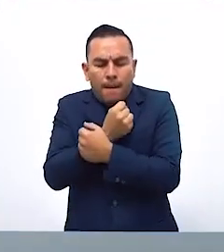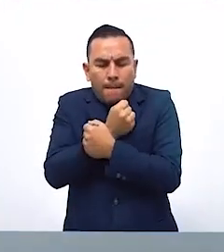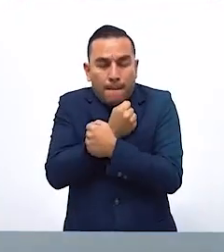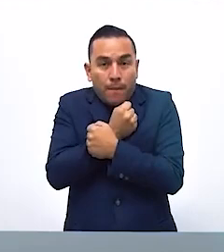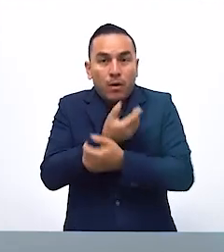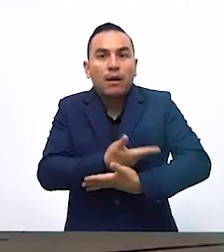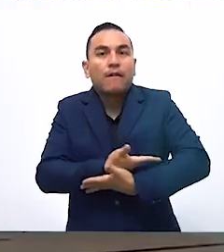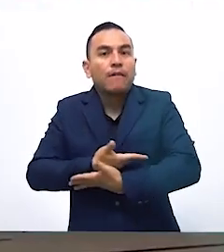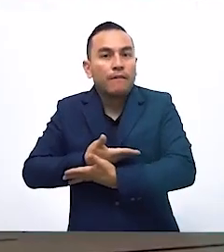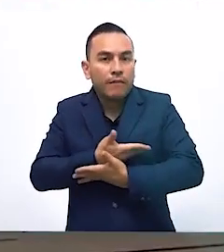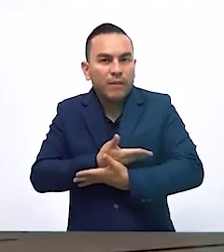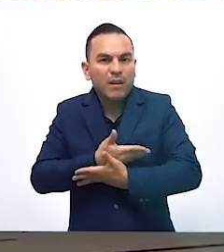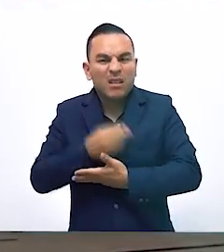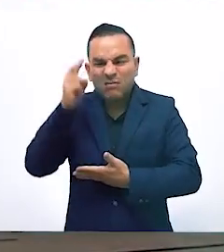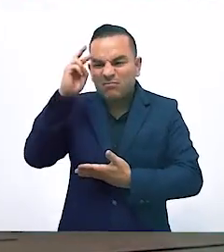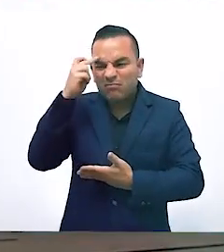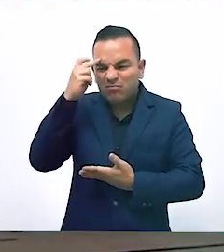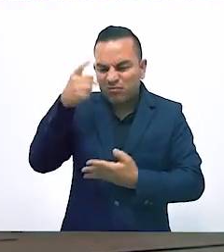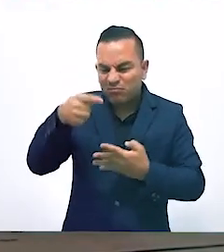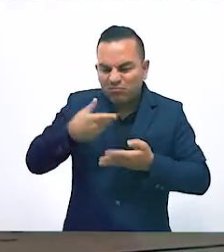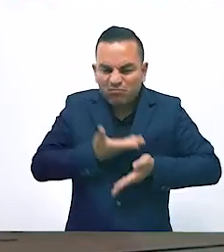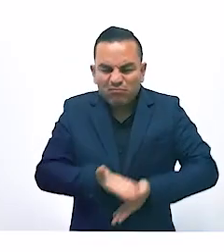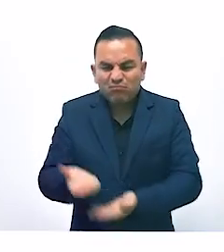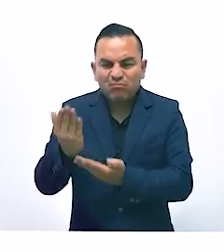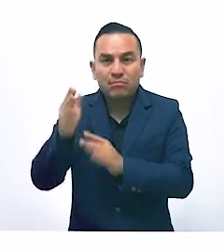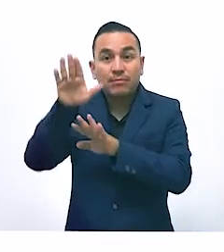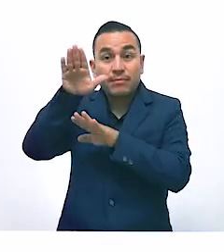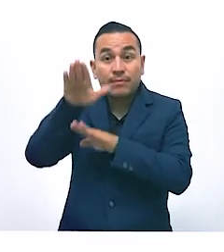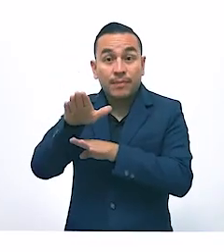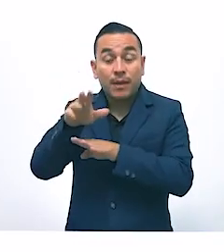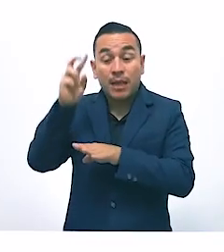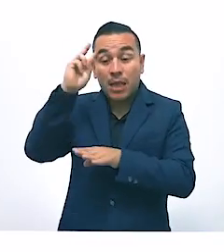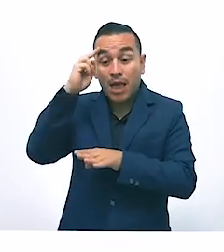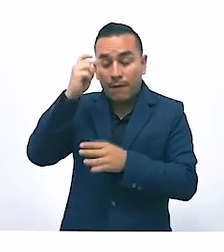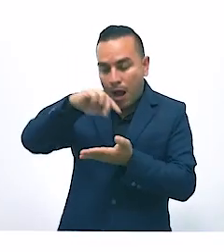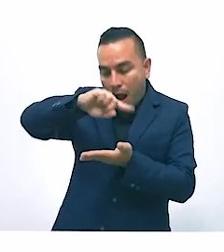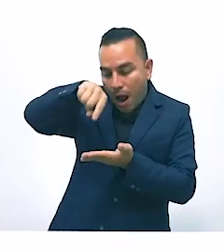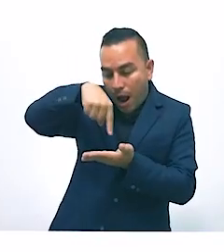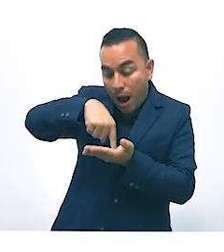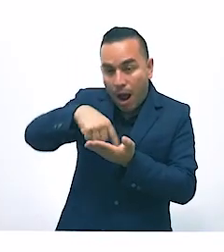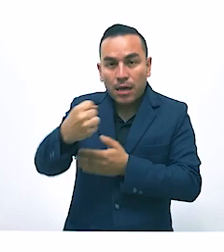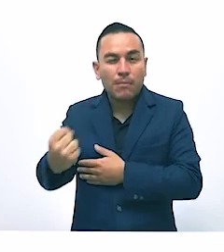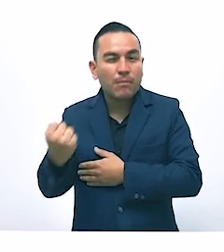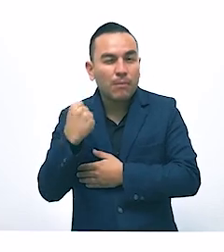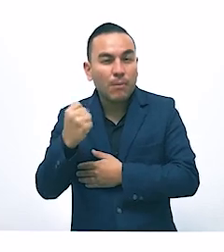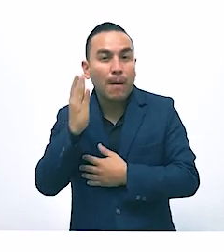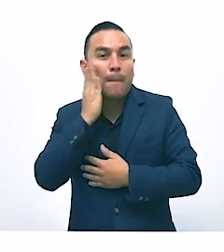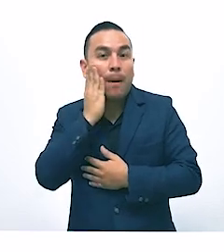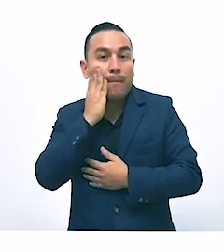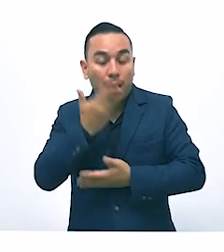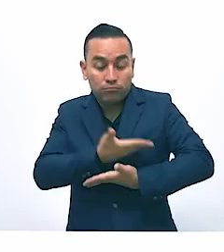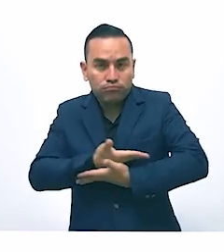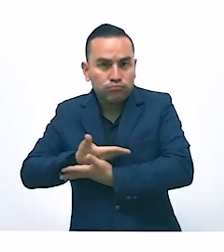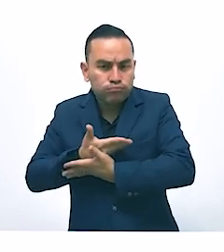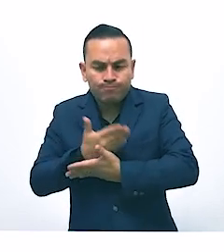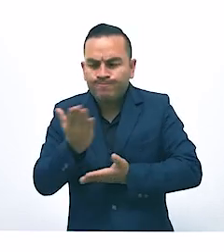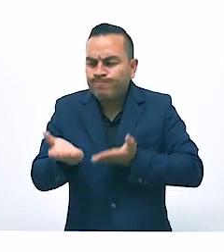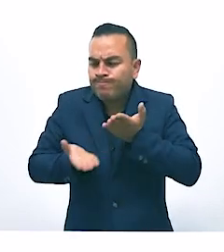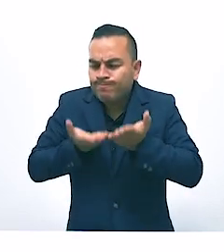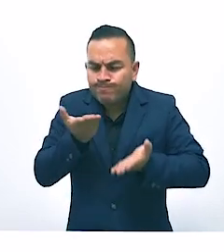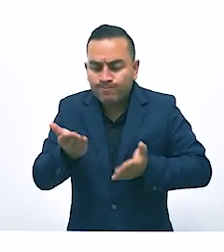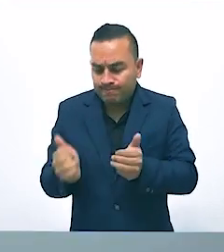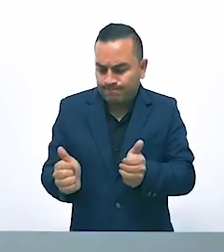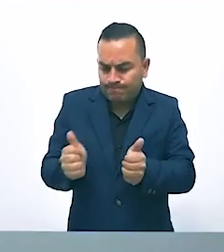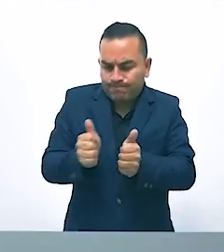para el recién nacido. ¿Pero qué es un parto respetado? Es poner al centro a la mamá y a su bebé. Es atender y